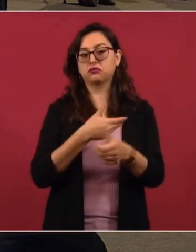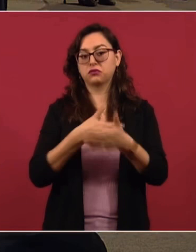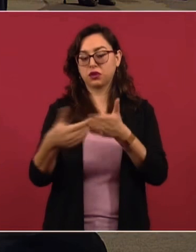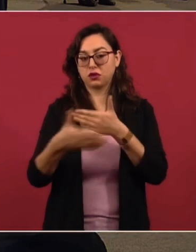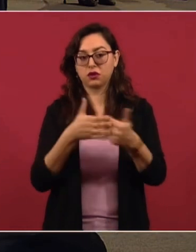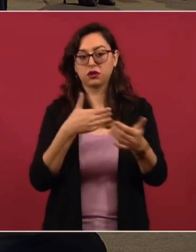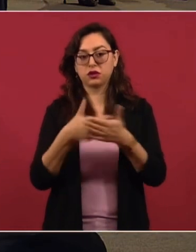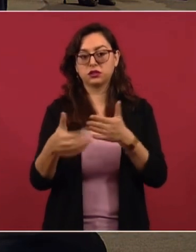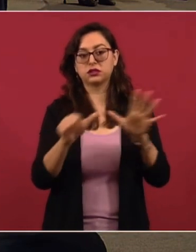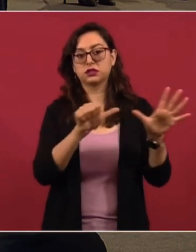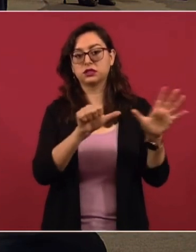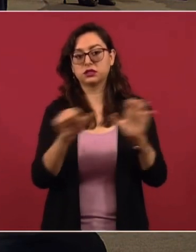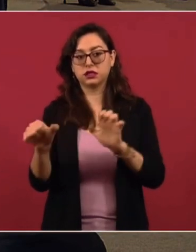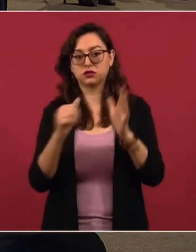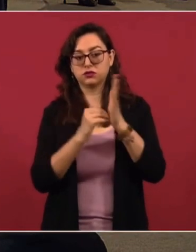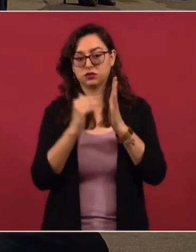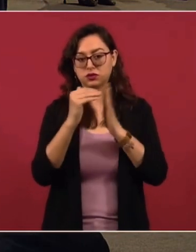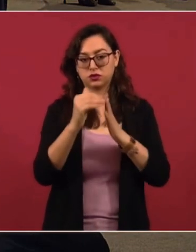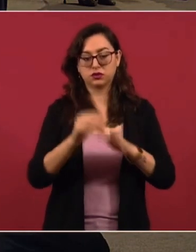adelante.